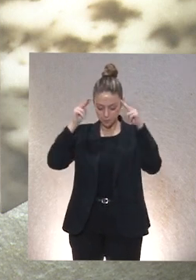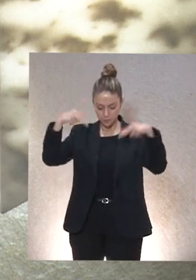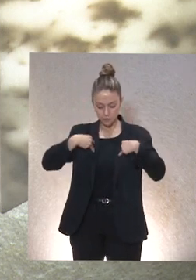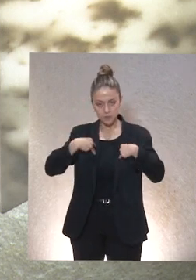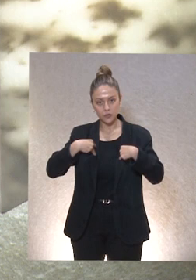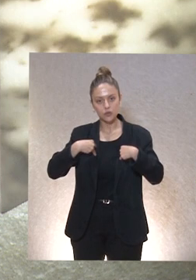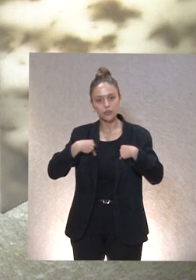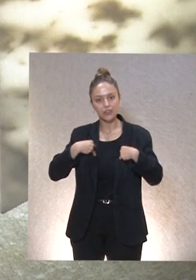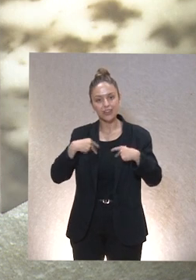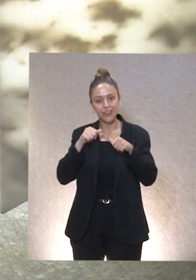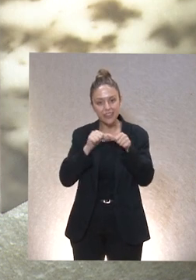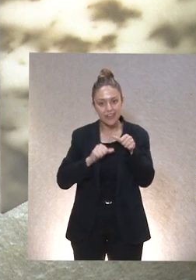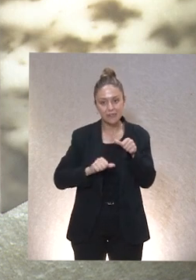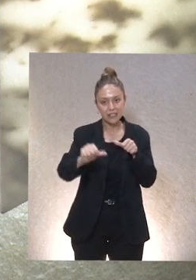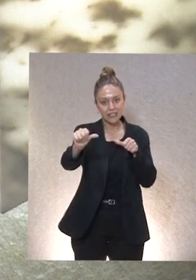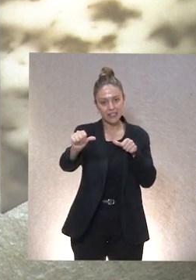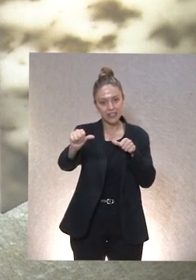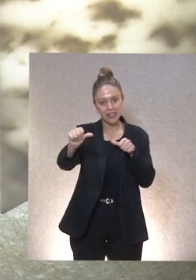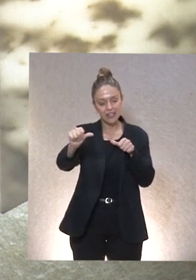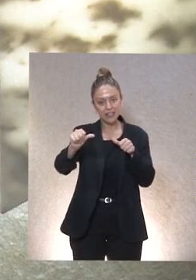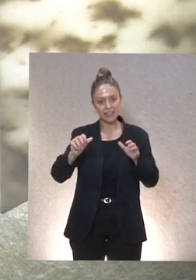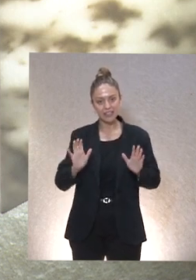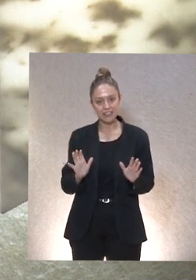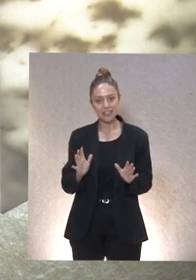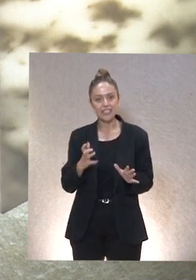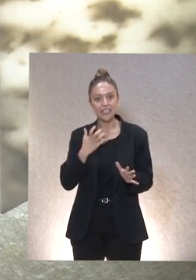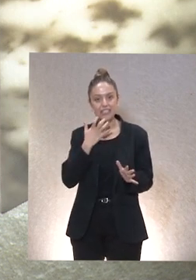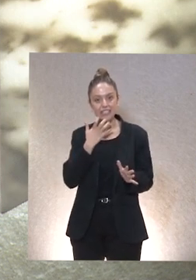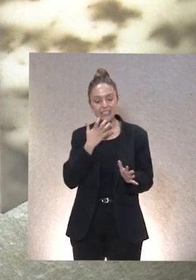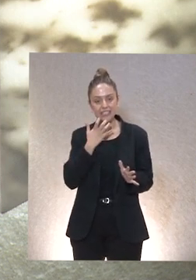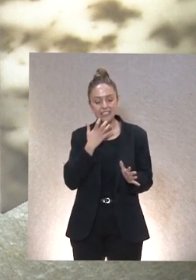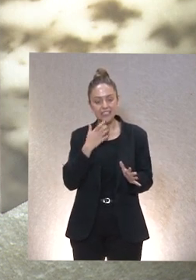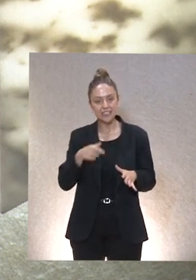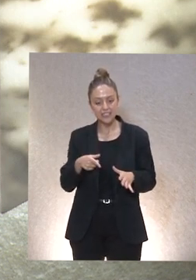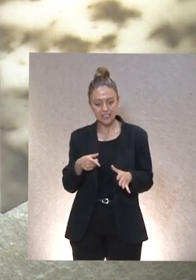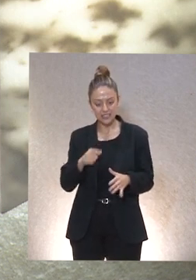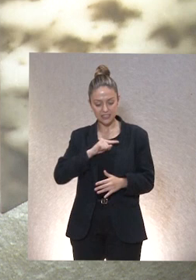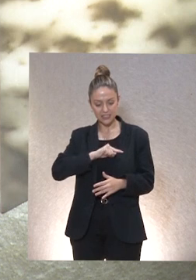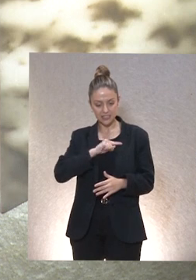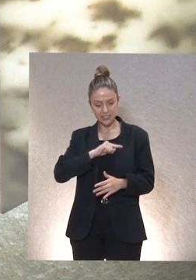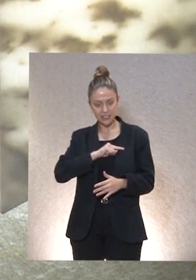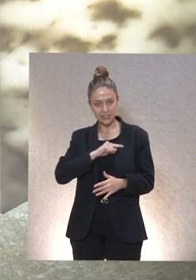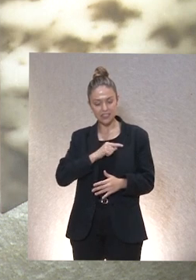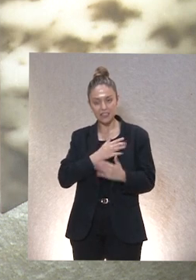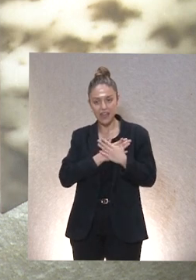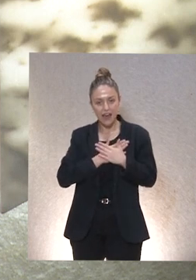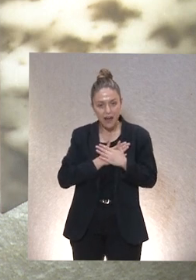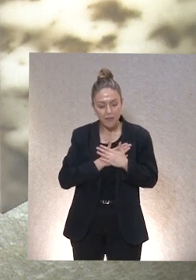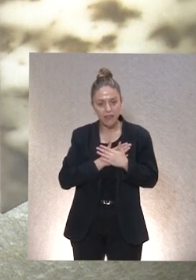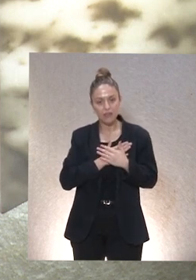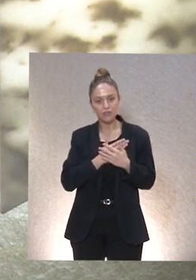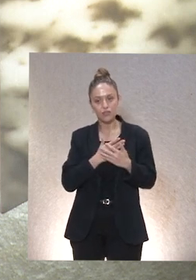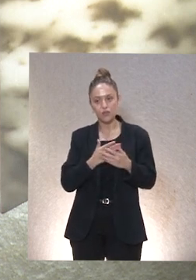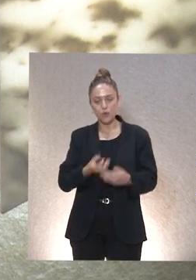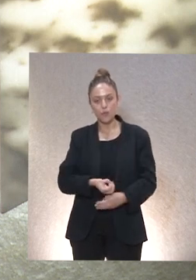porque a partir de ahí, lo que sale, si es posible que tú realices en la vida aquello a lo que te sientes llamado, a lo que te sientes